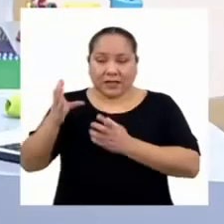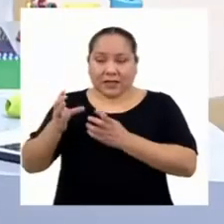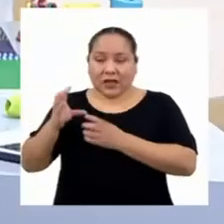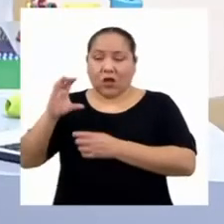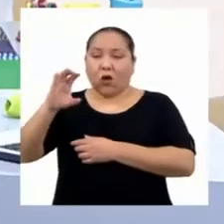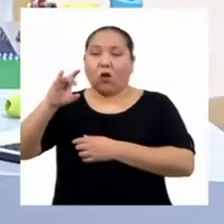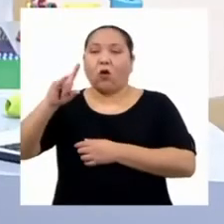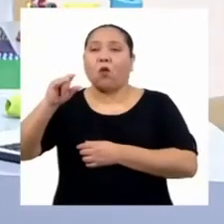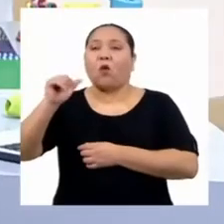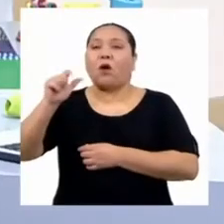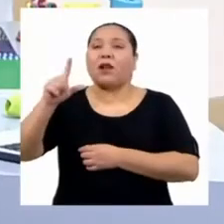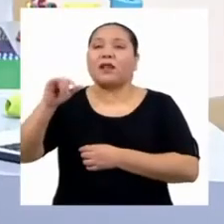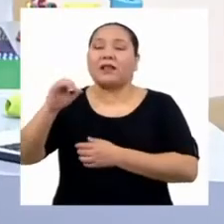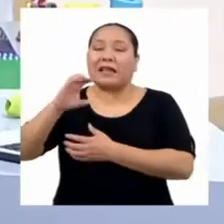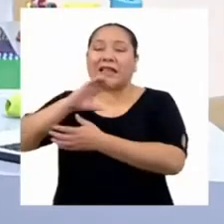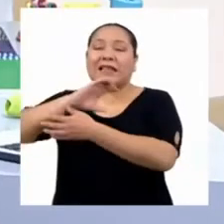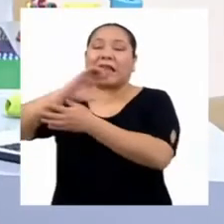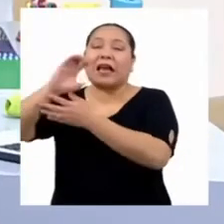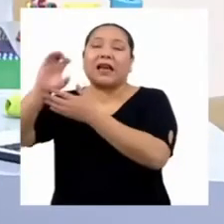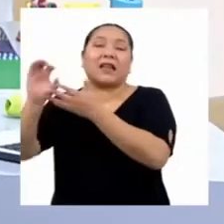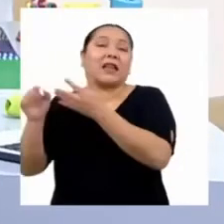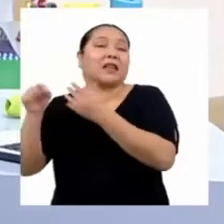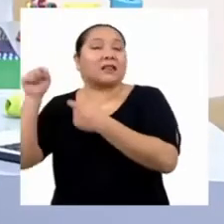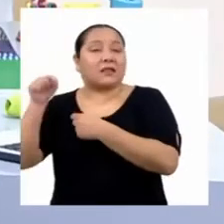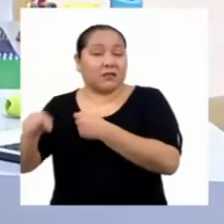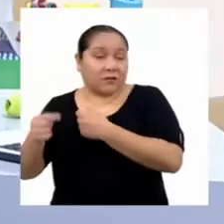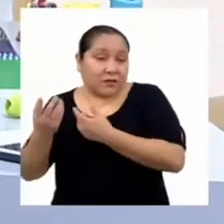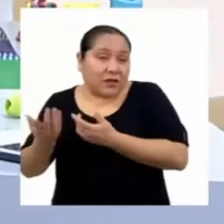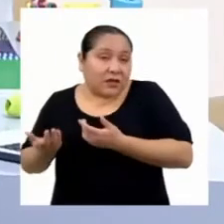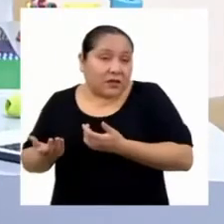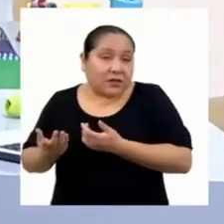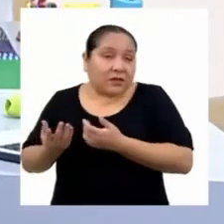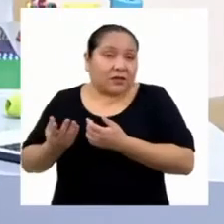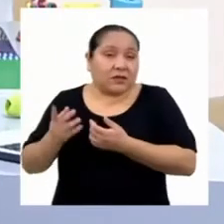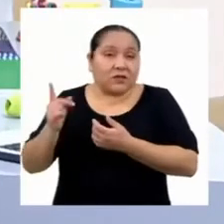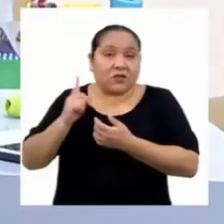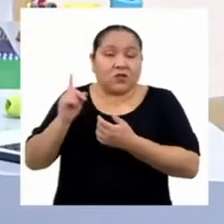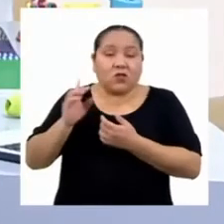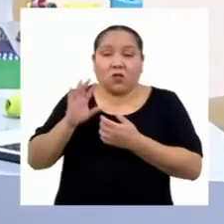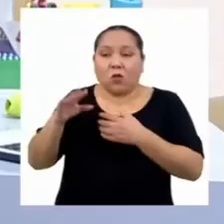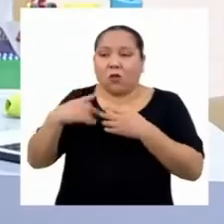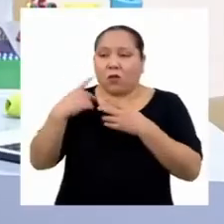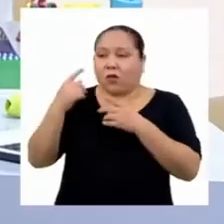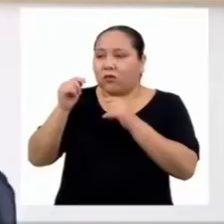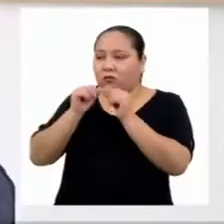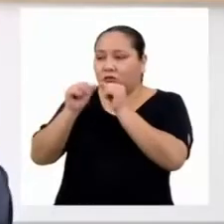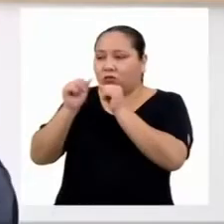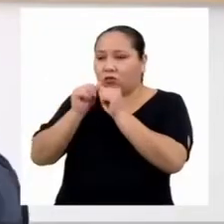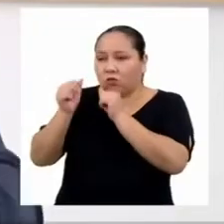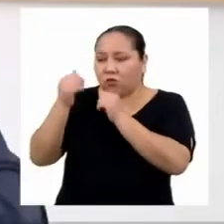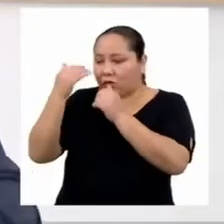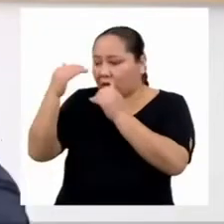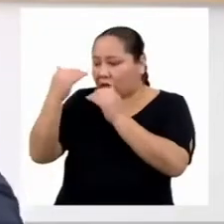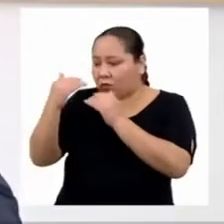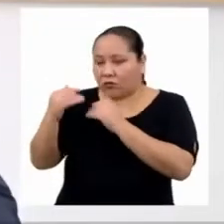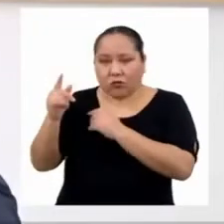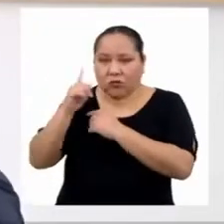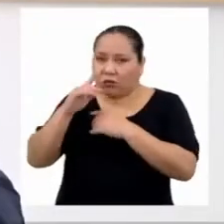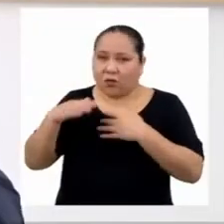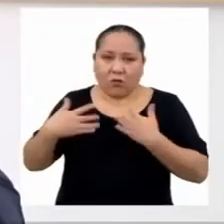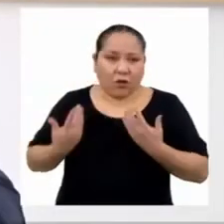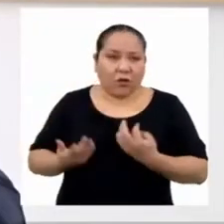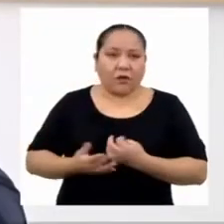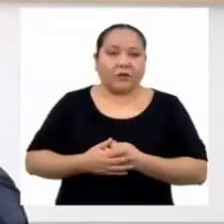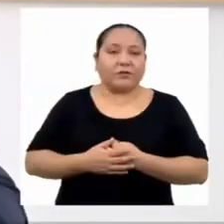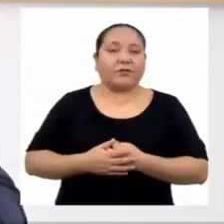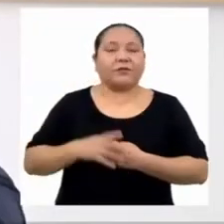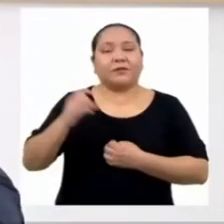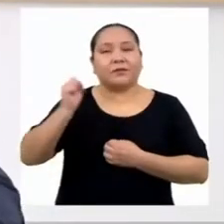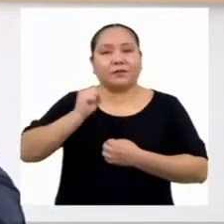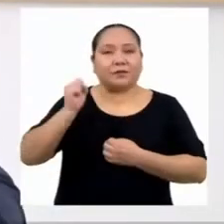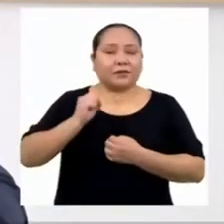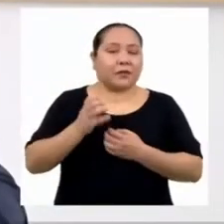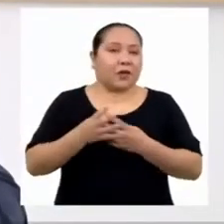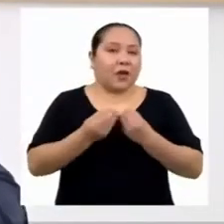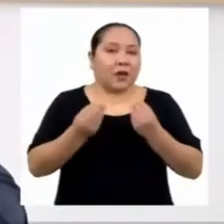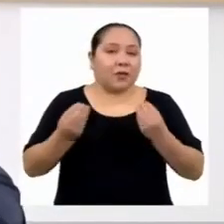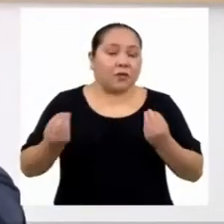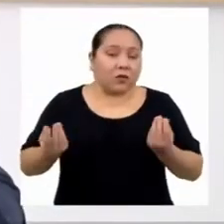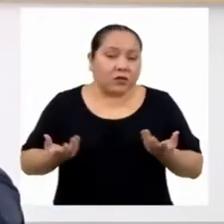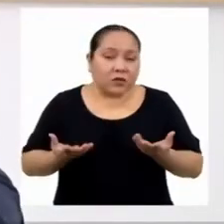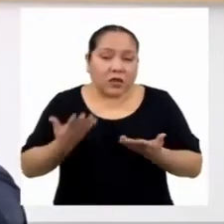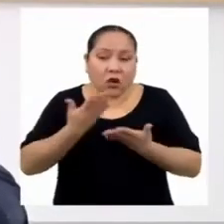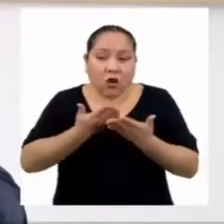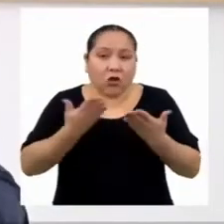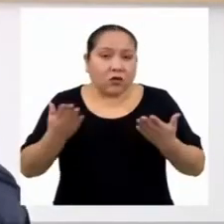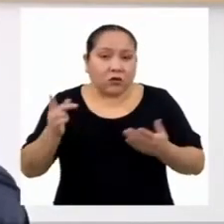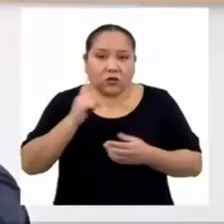aquellas que expresan características o cualidades, y no pueden ser medidas con números. Correcto, Yanira. Hay muchas variables que no pueden